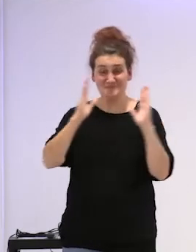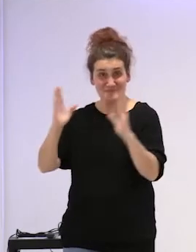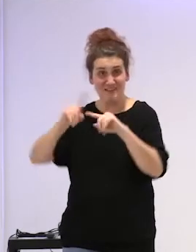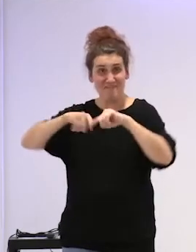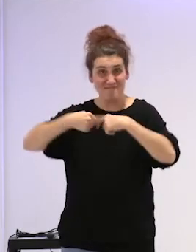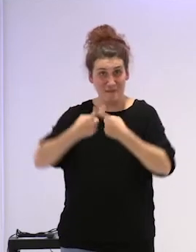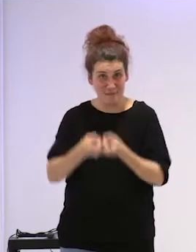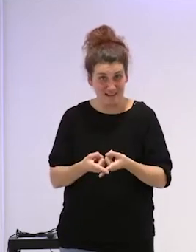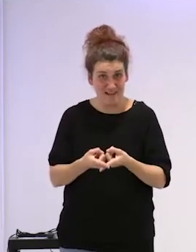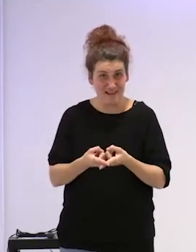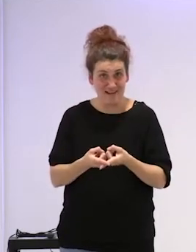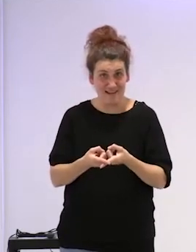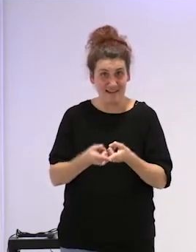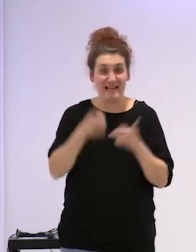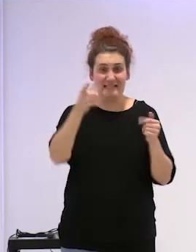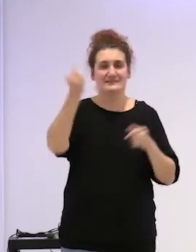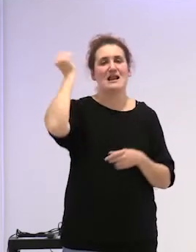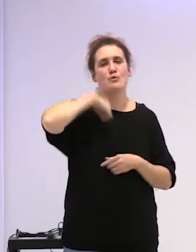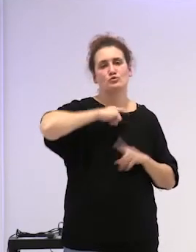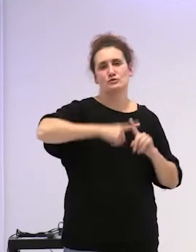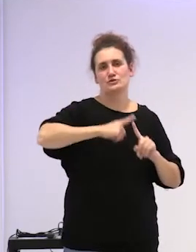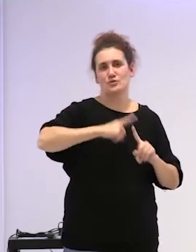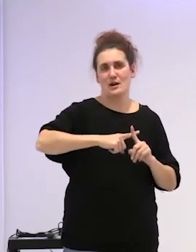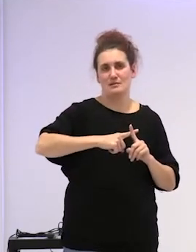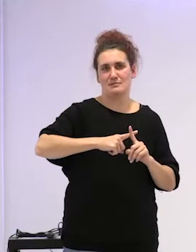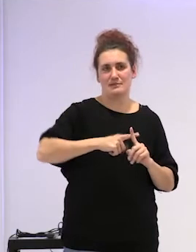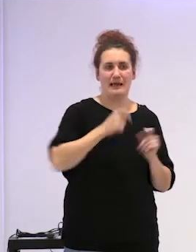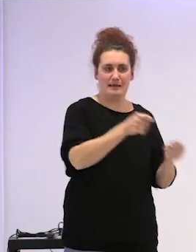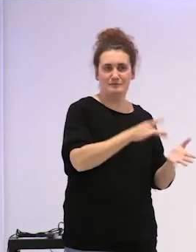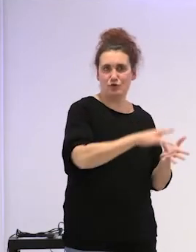familia es el abuso sexual que se está dando